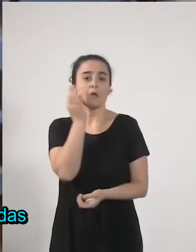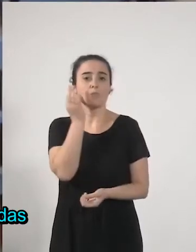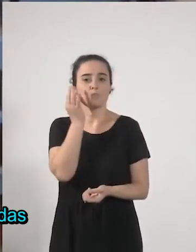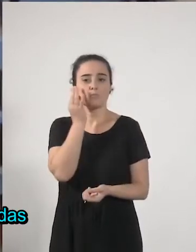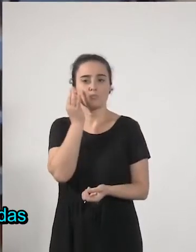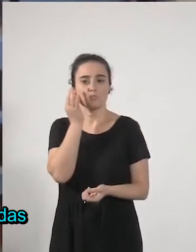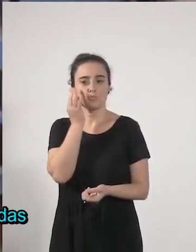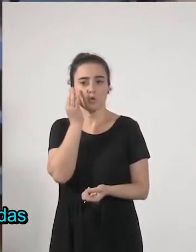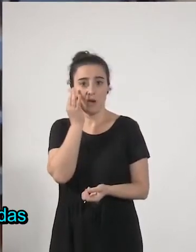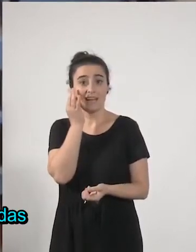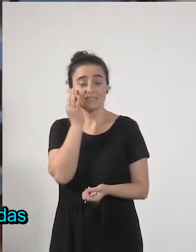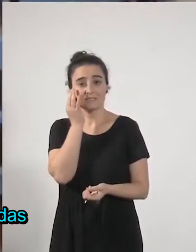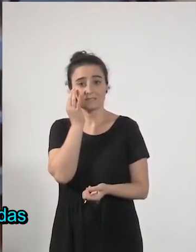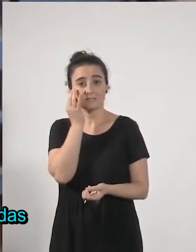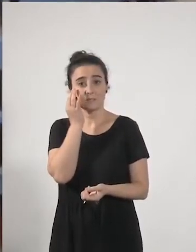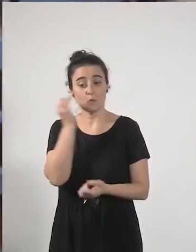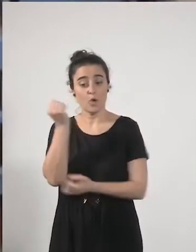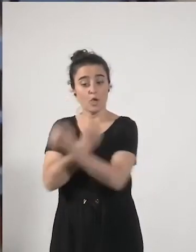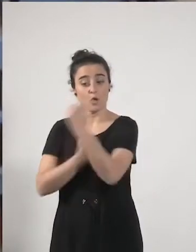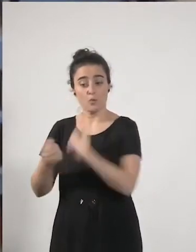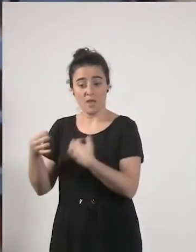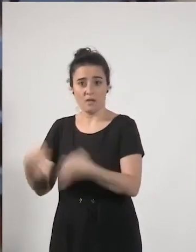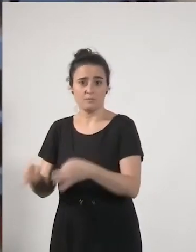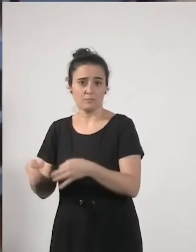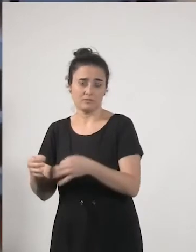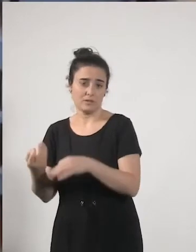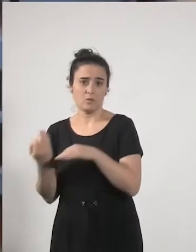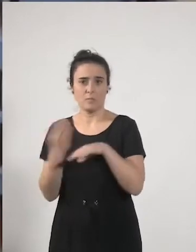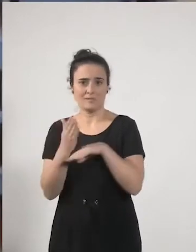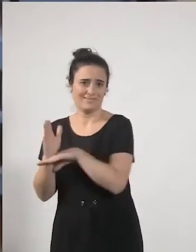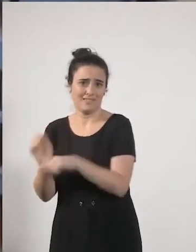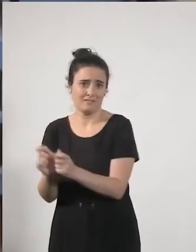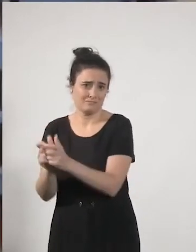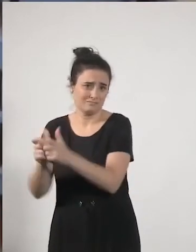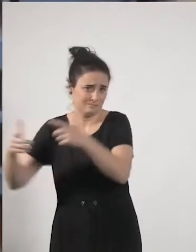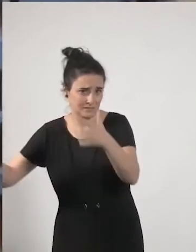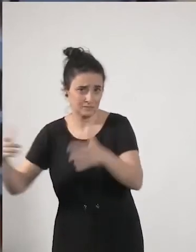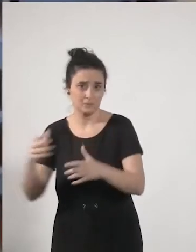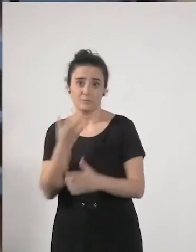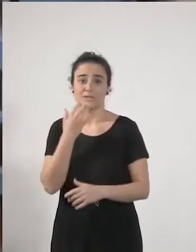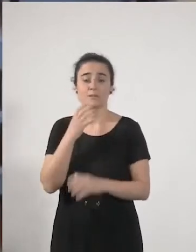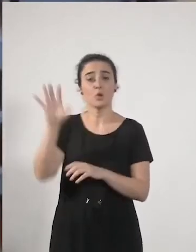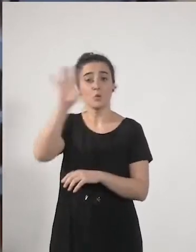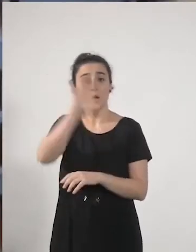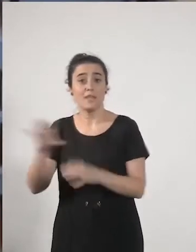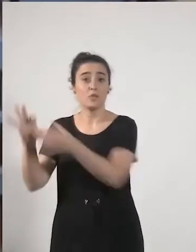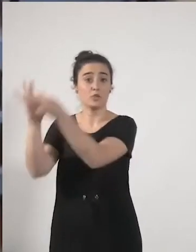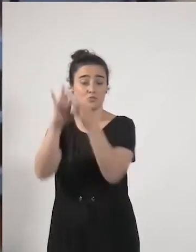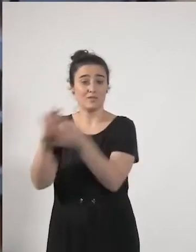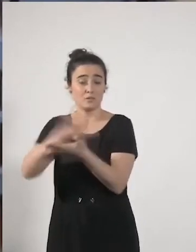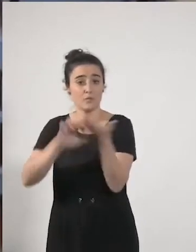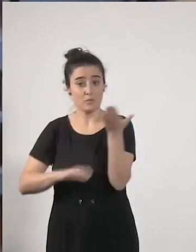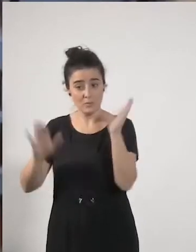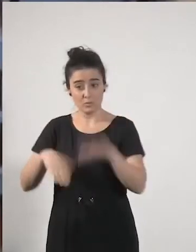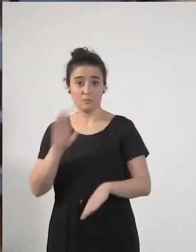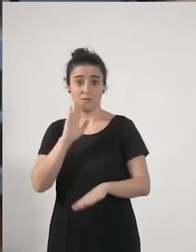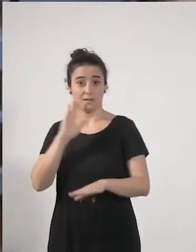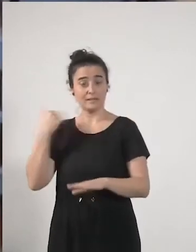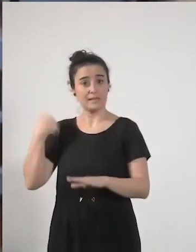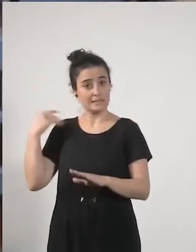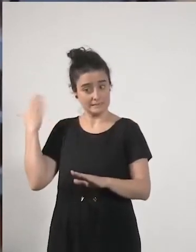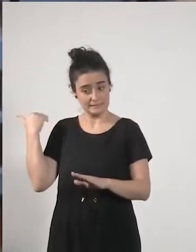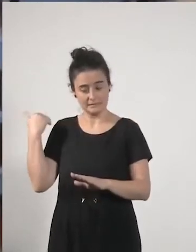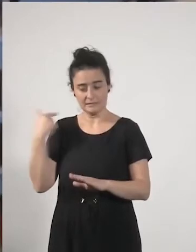representadas en esta economía informal por ejemplo Naciones Unidas en el último informe que he comentado antes estima que en el mundo